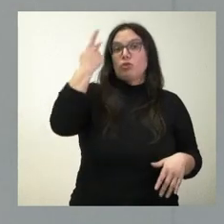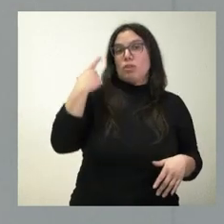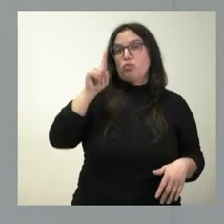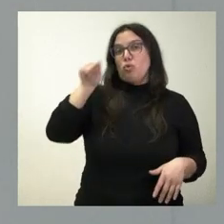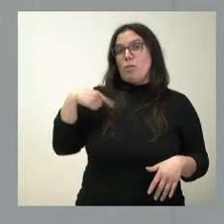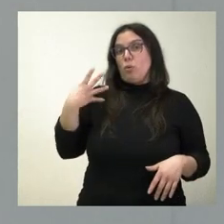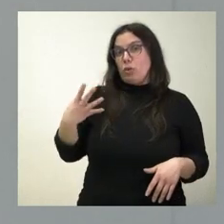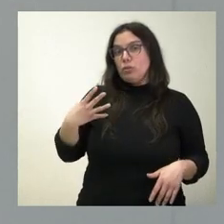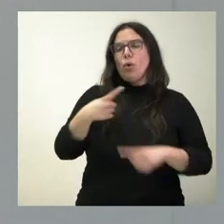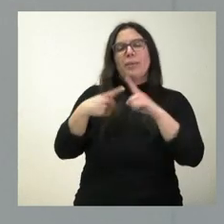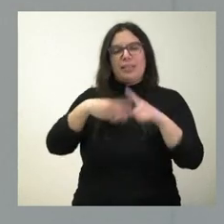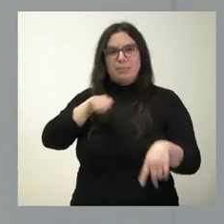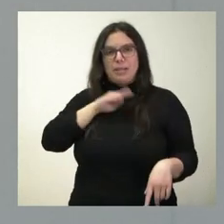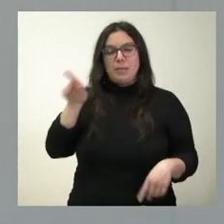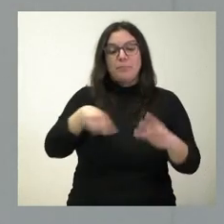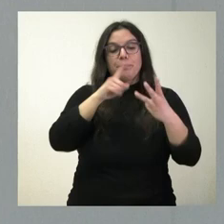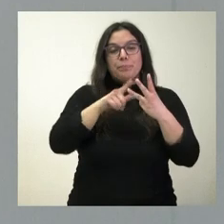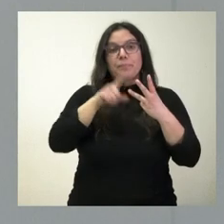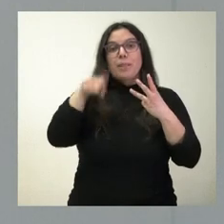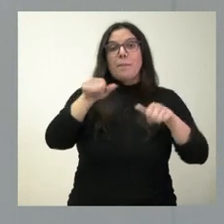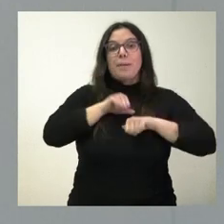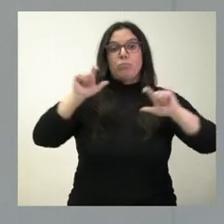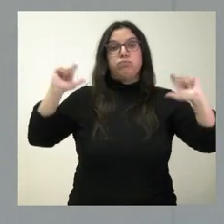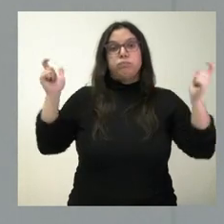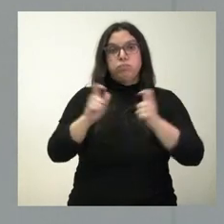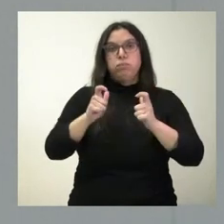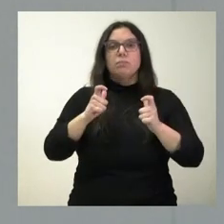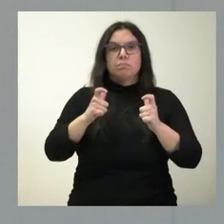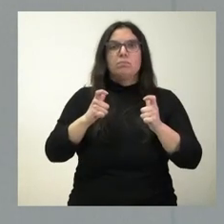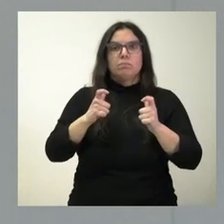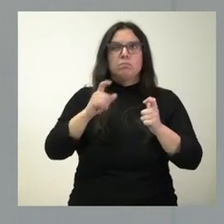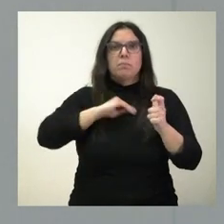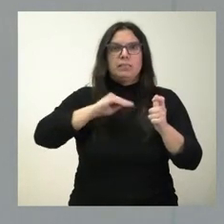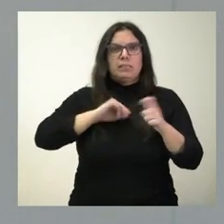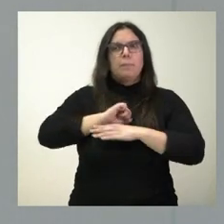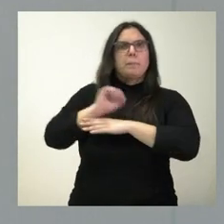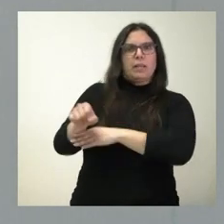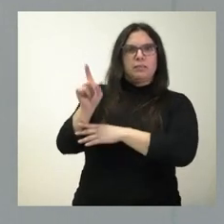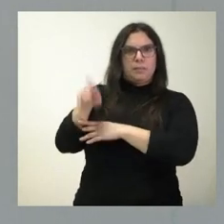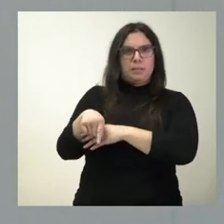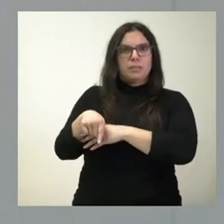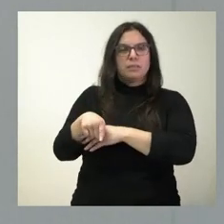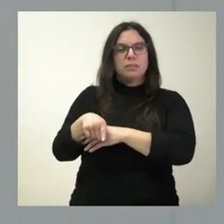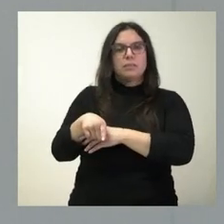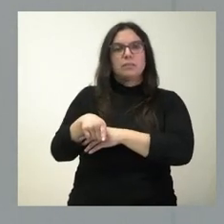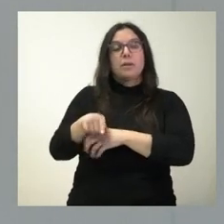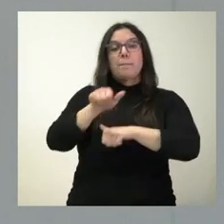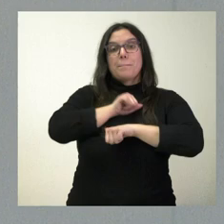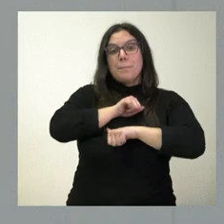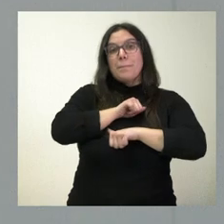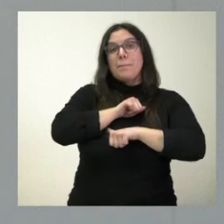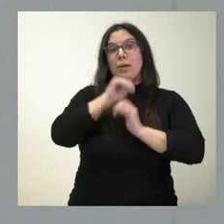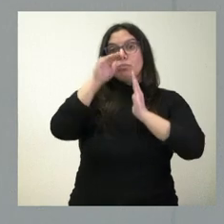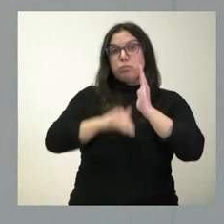de la media española. Y la bajada del paro es sustancialmente mayor en nuestra comunidad autónoma. El paro baja en